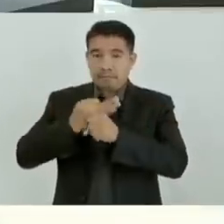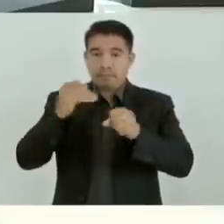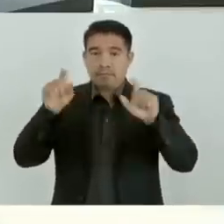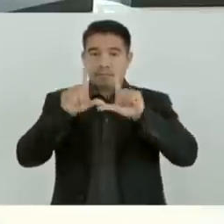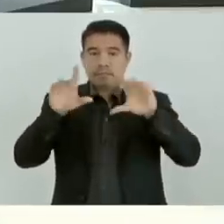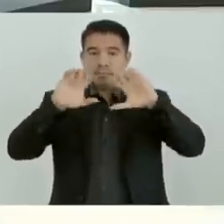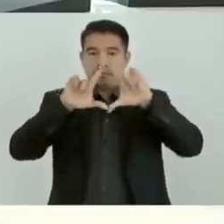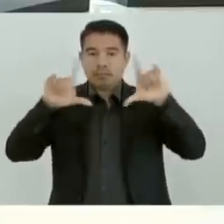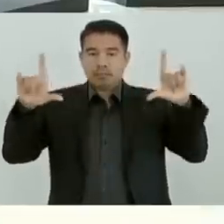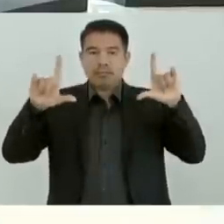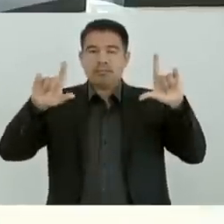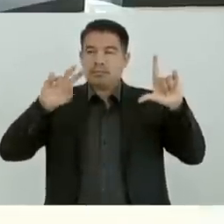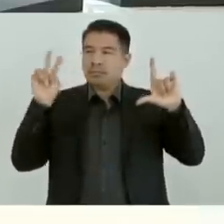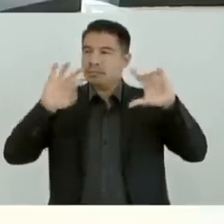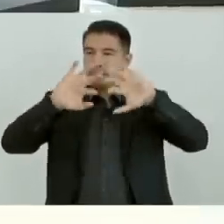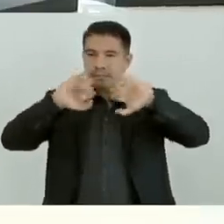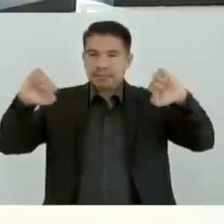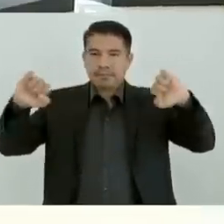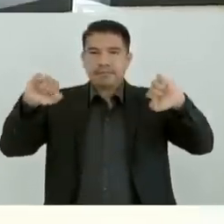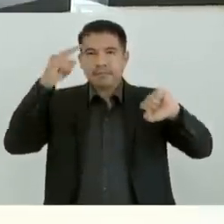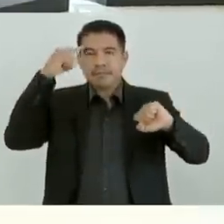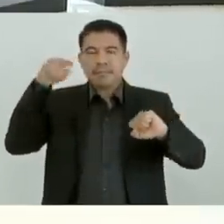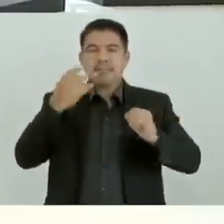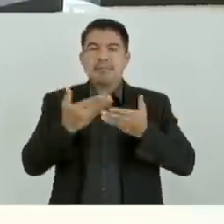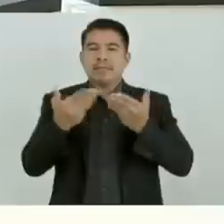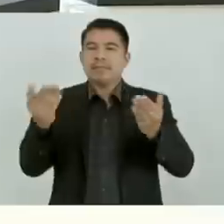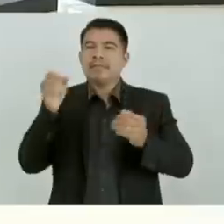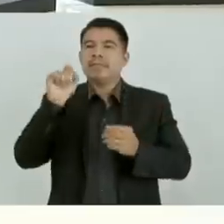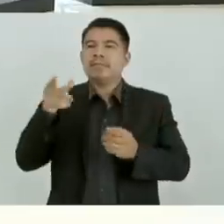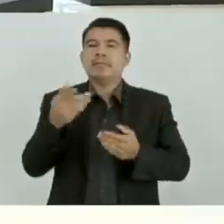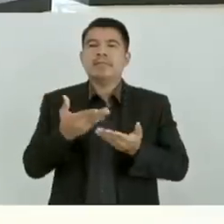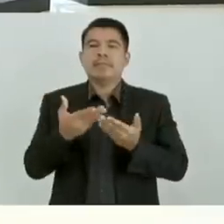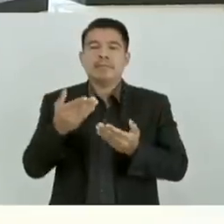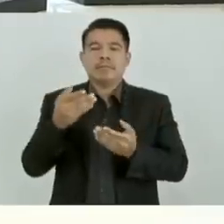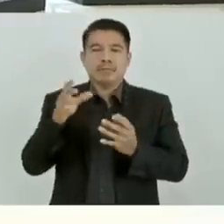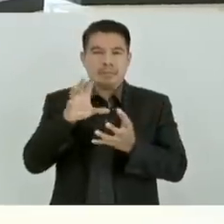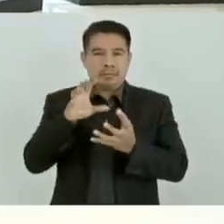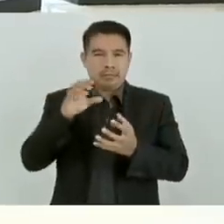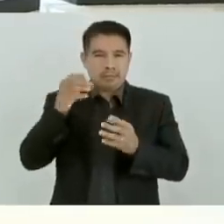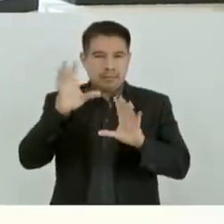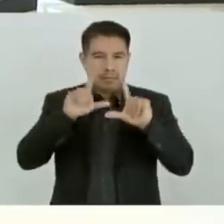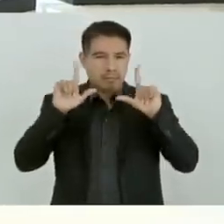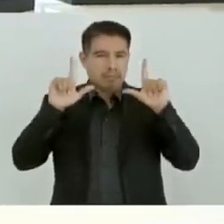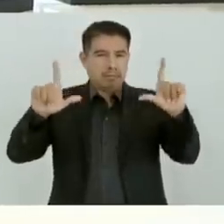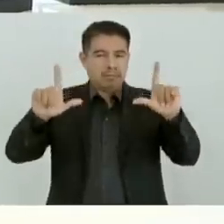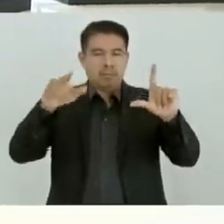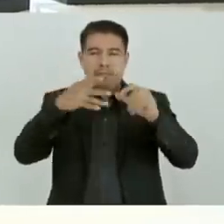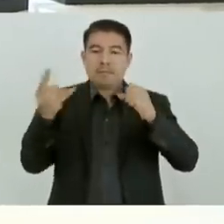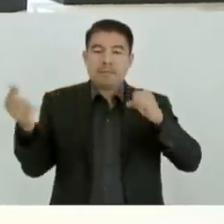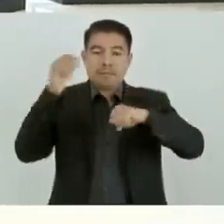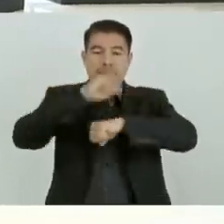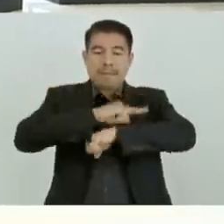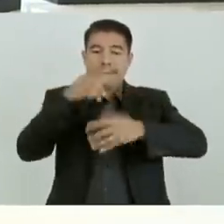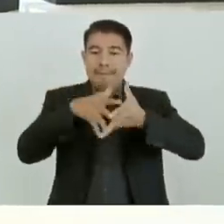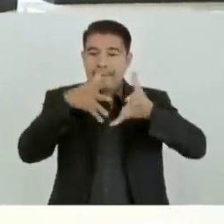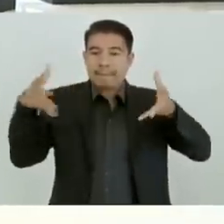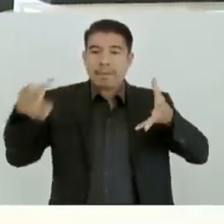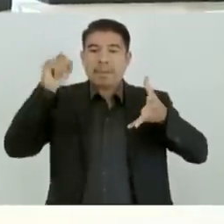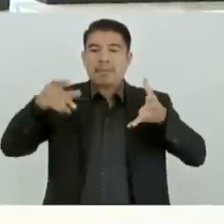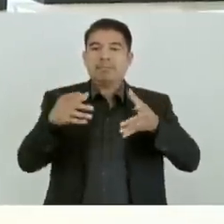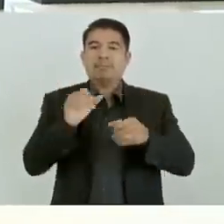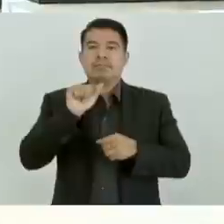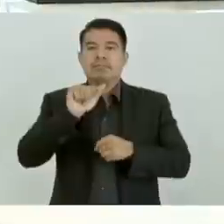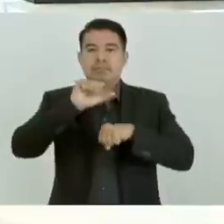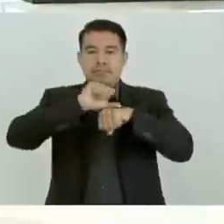develación de placa conmemorativa de la ampliación del Aeropuerto Internacional Ángel Albino Corzo.